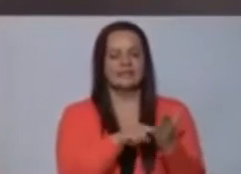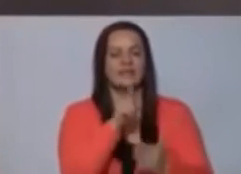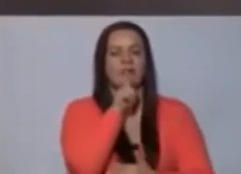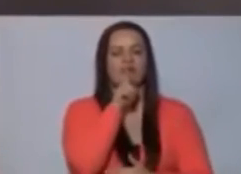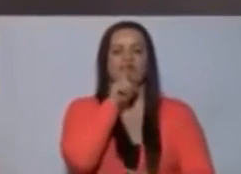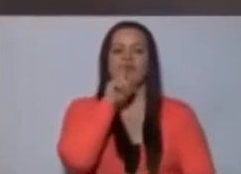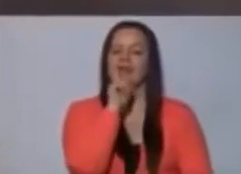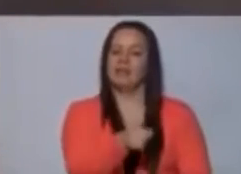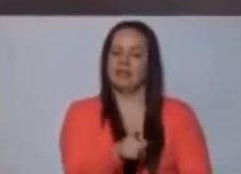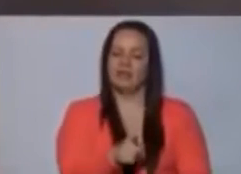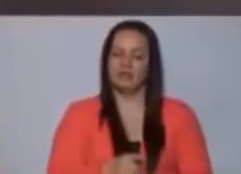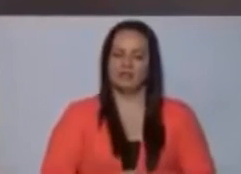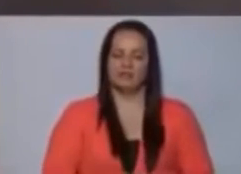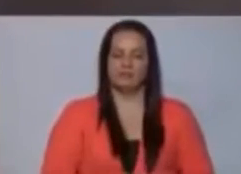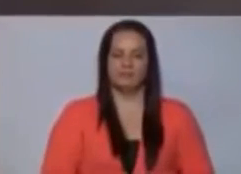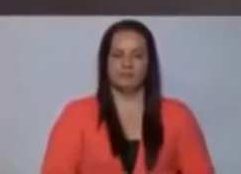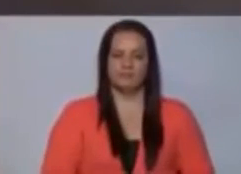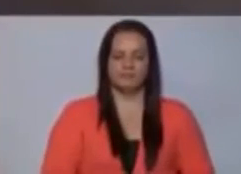realidad.